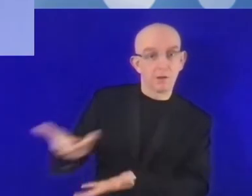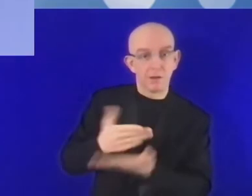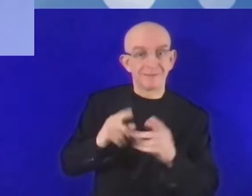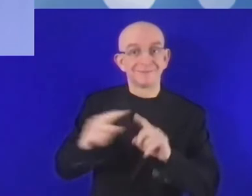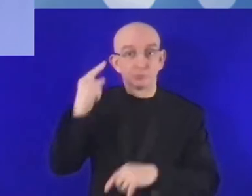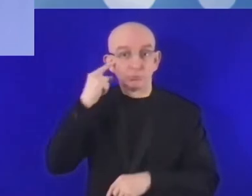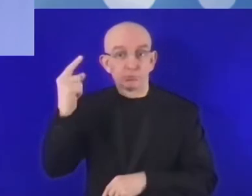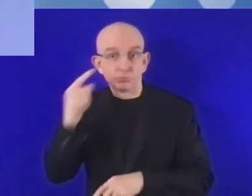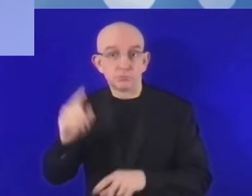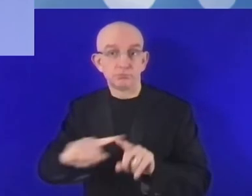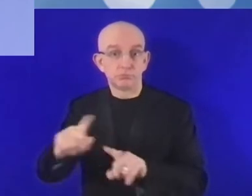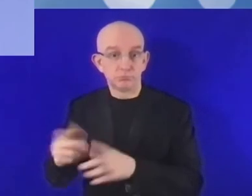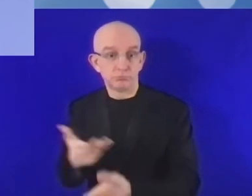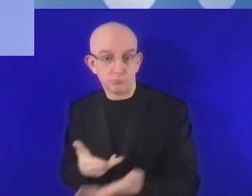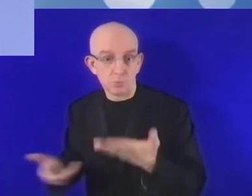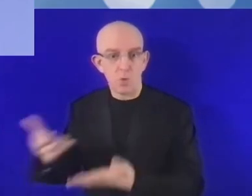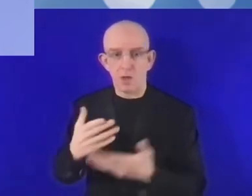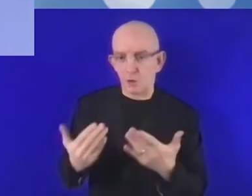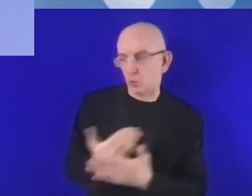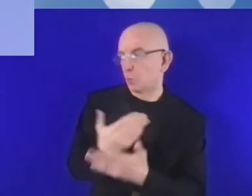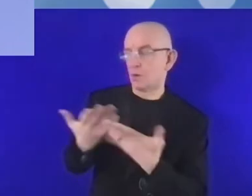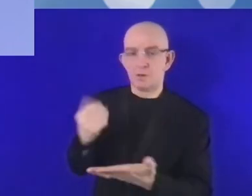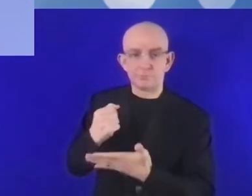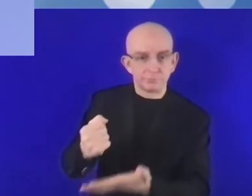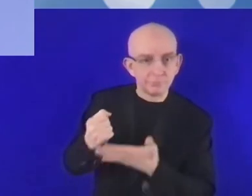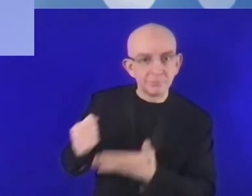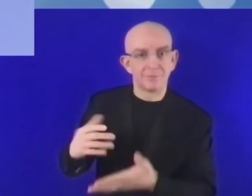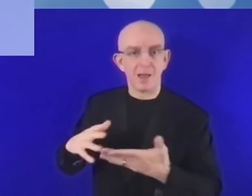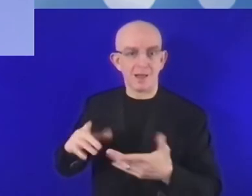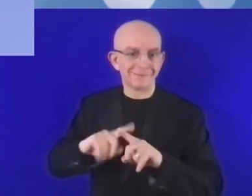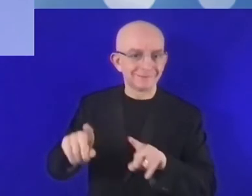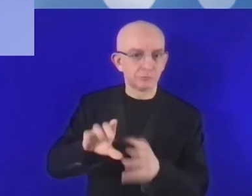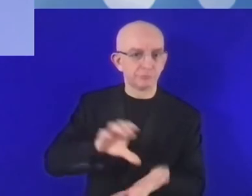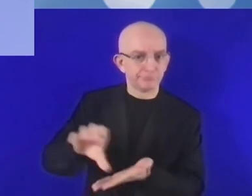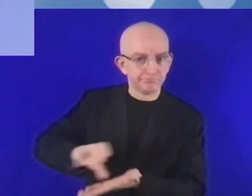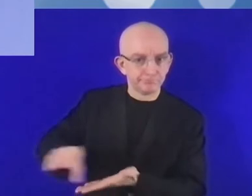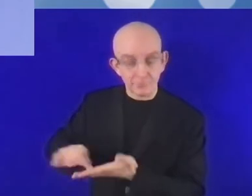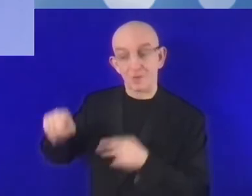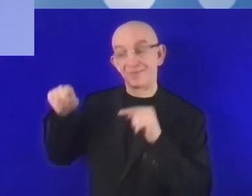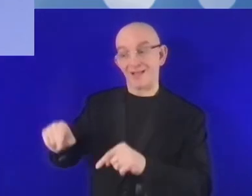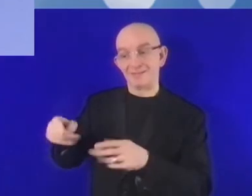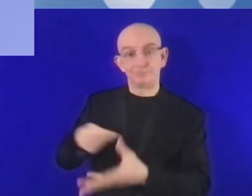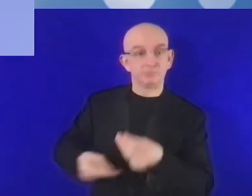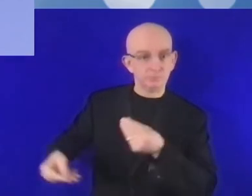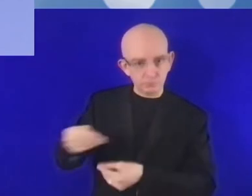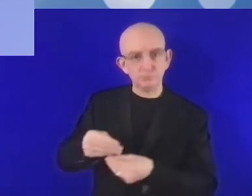Yo creo que tenemos que hacer todo para convencer a más empresarios a que